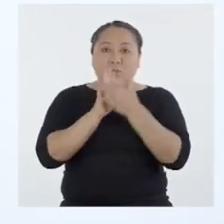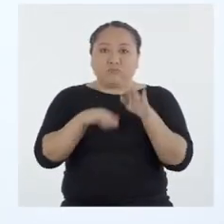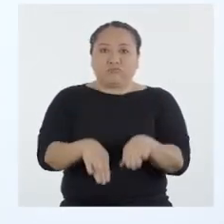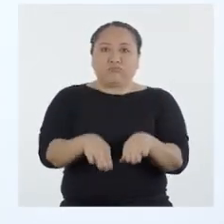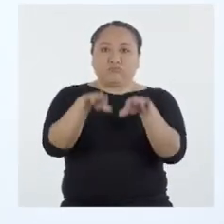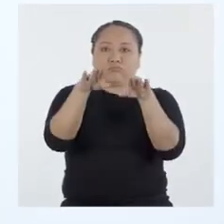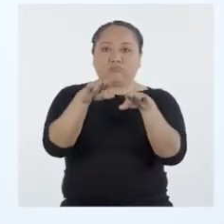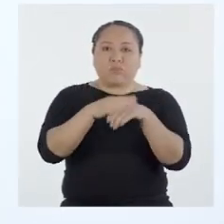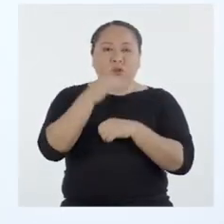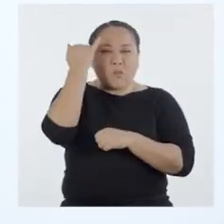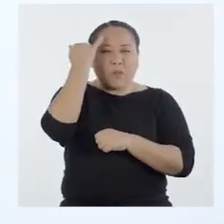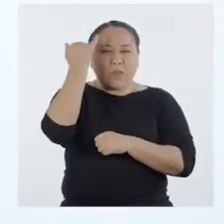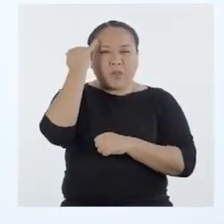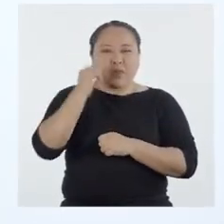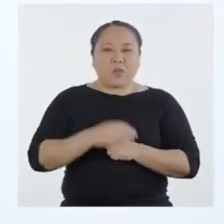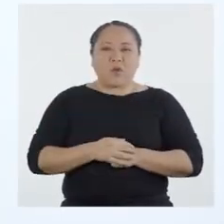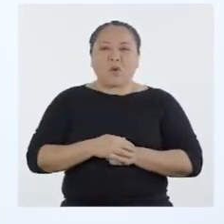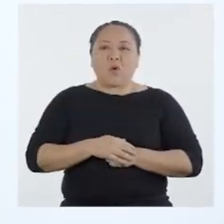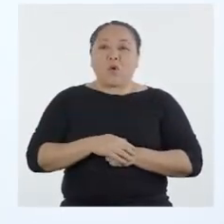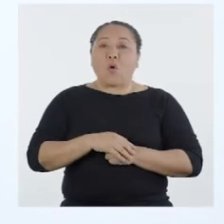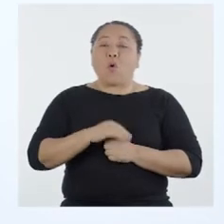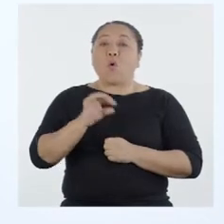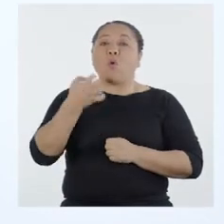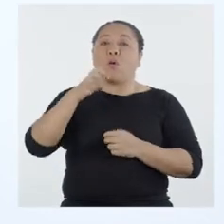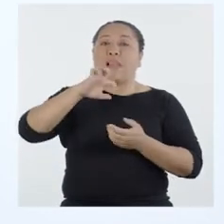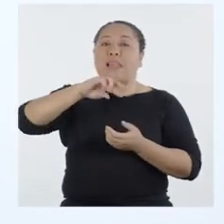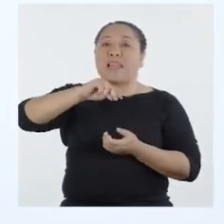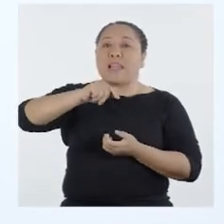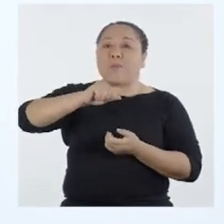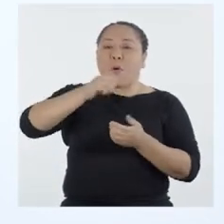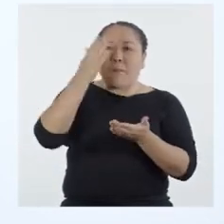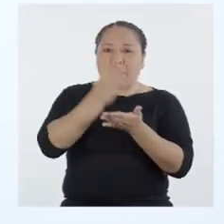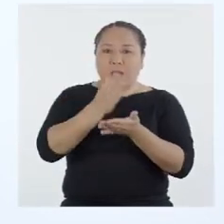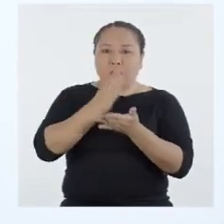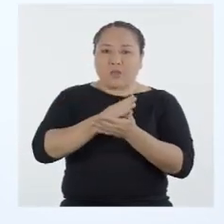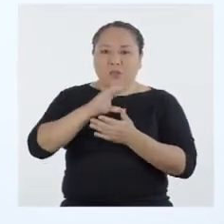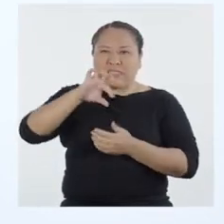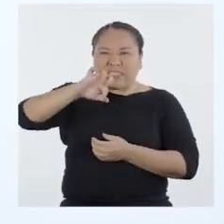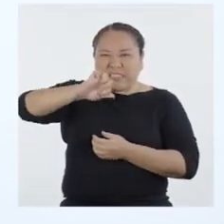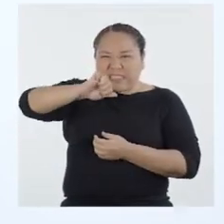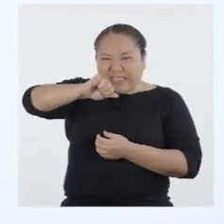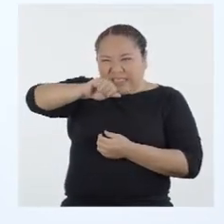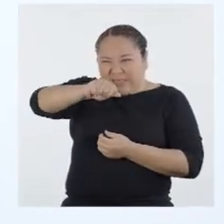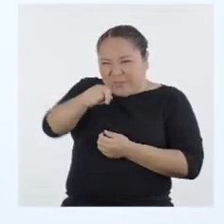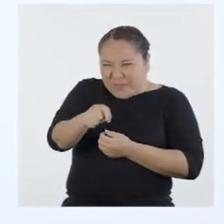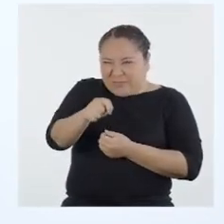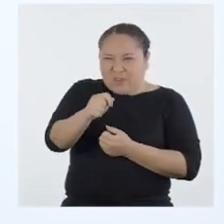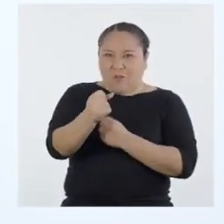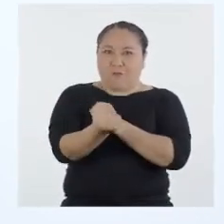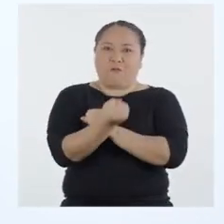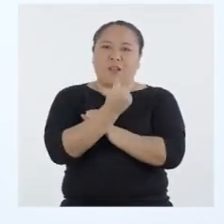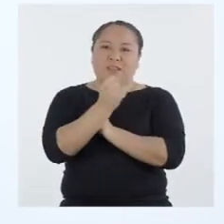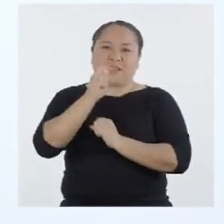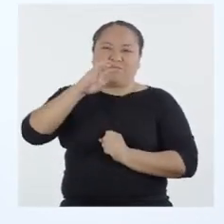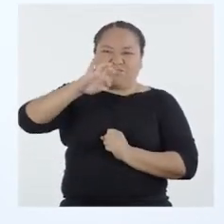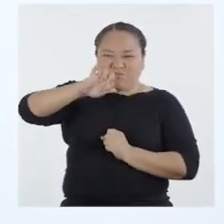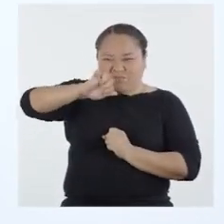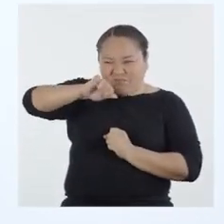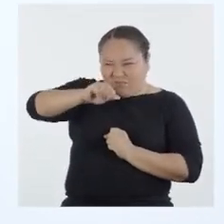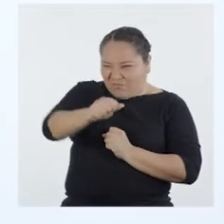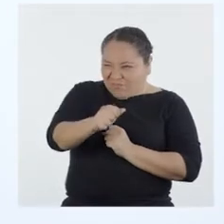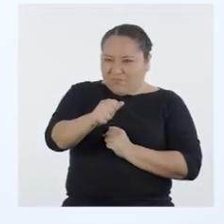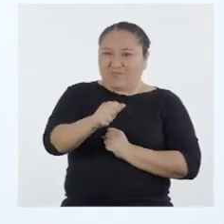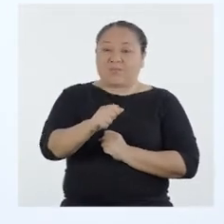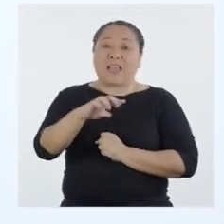los brazos. Ahora imagínate que tienes un limón partido en tu mano. Trata de exprimirlo con fuerza, eso, todo el